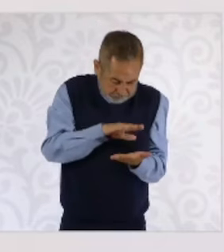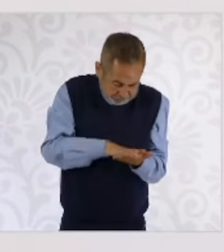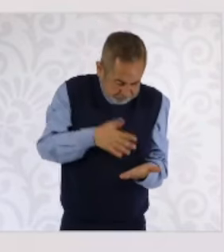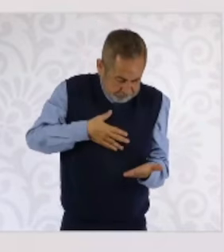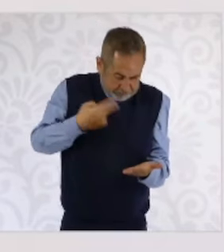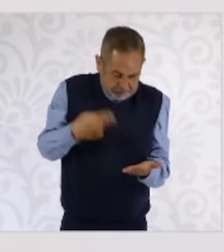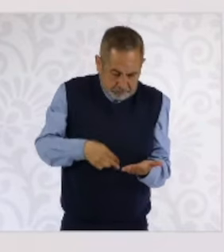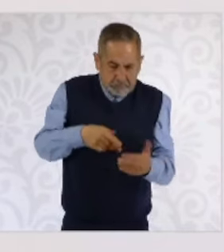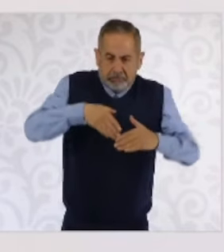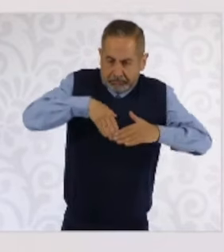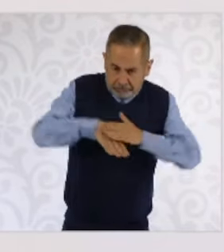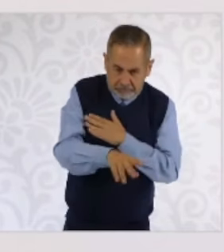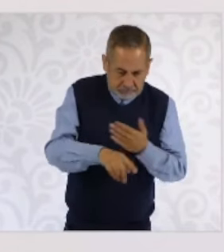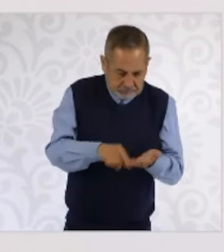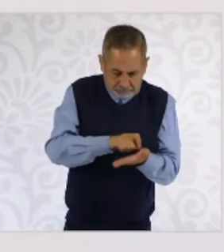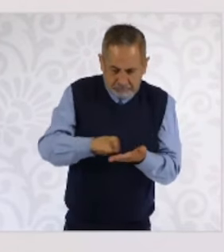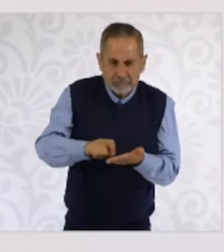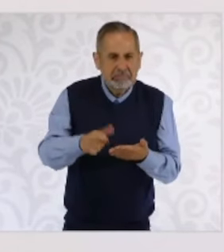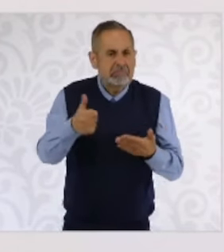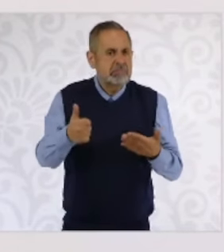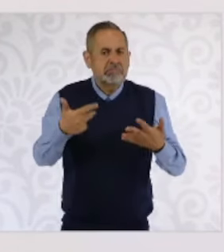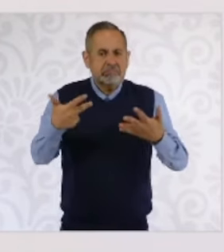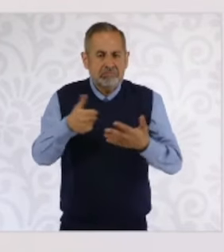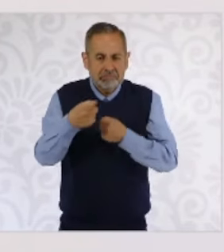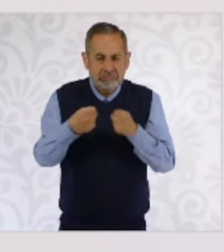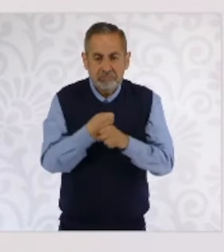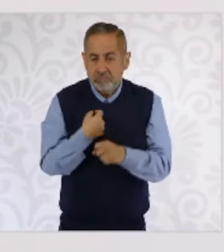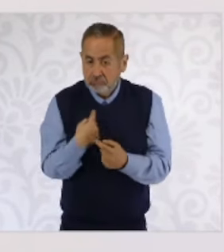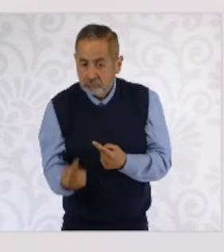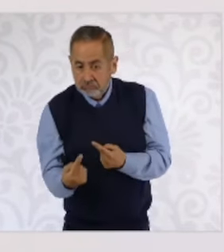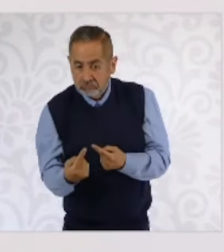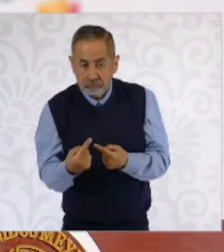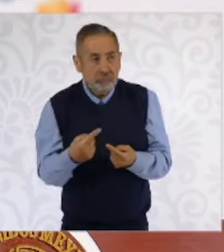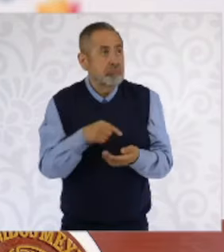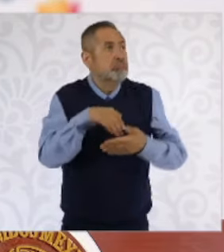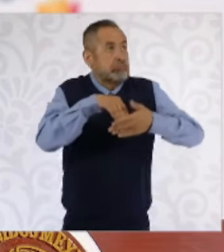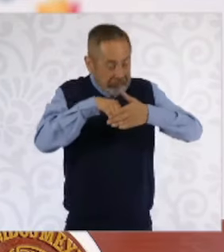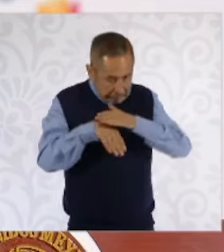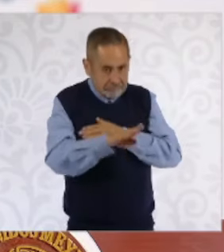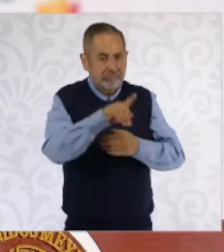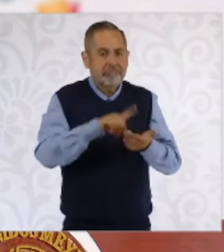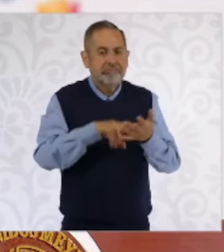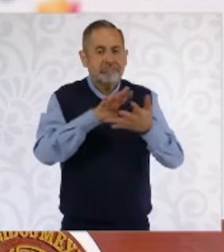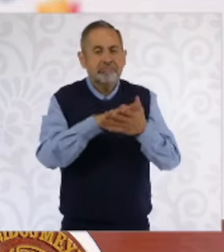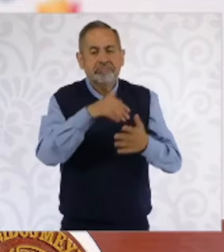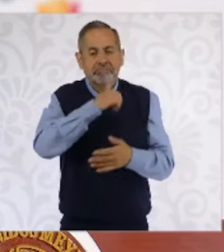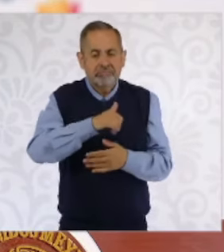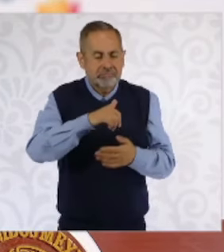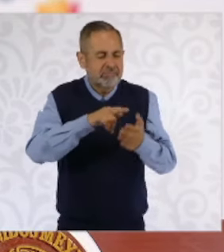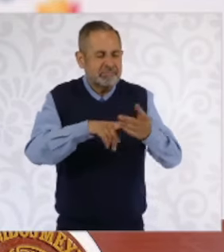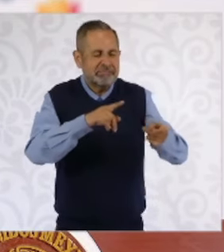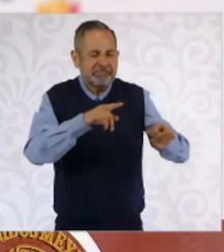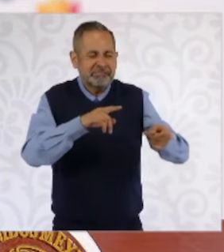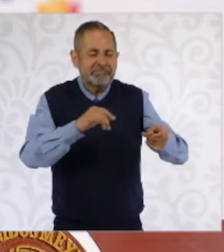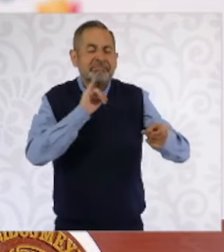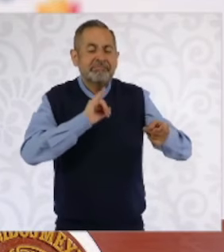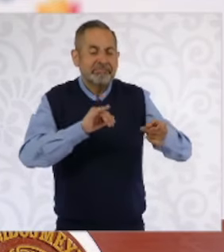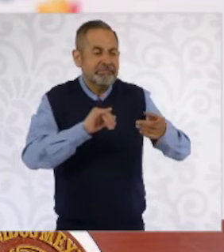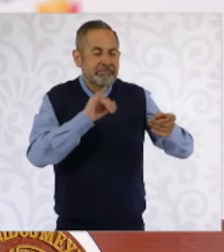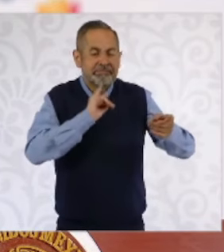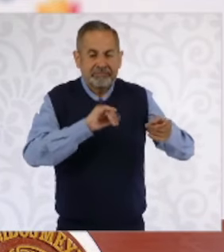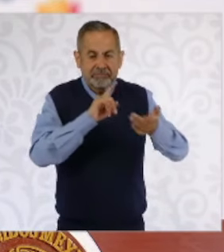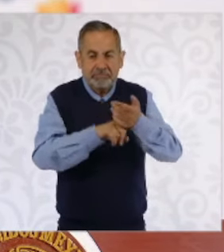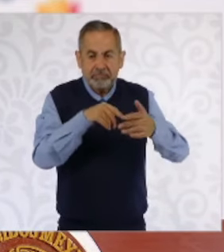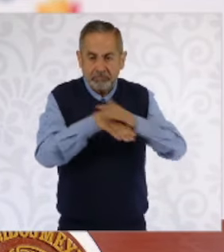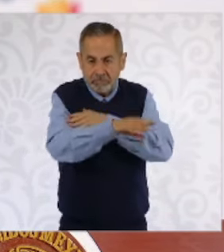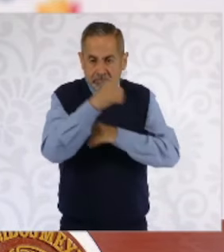niña, no sé si se hizo ocho años, de que había entrado a Lecumberri a